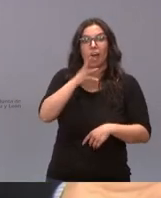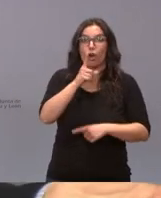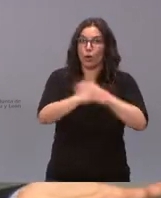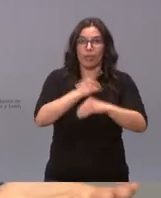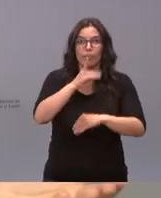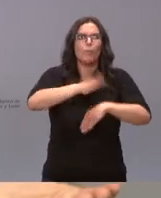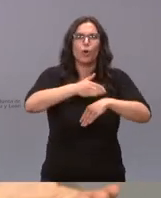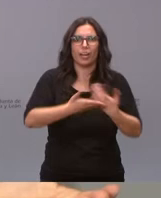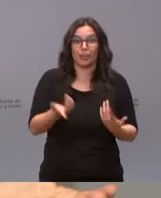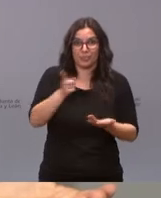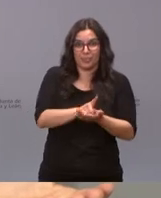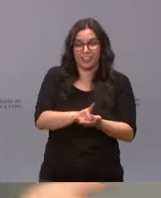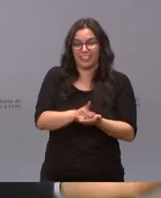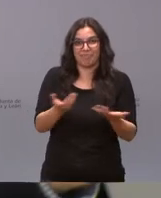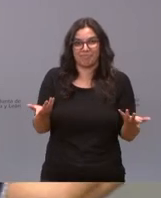puede ser